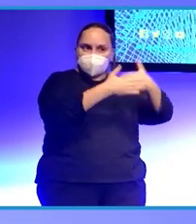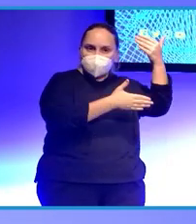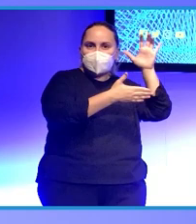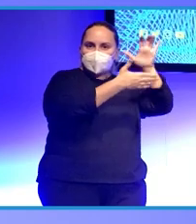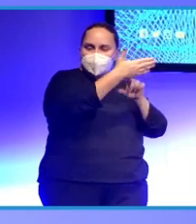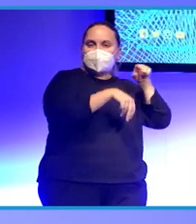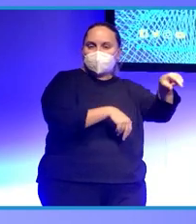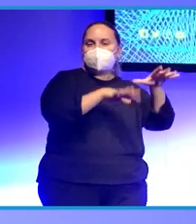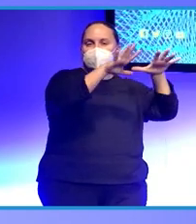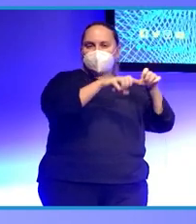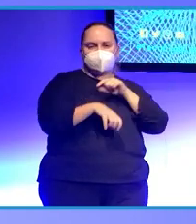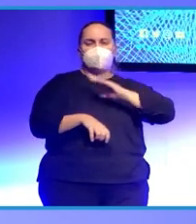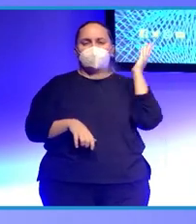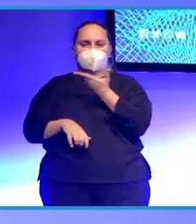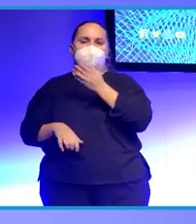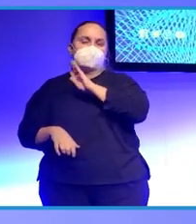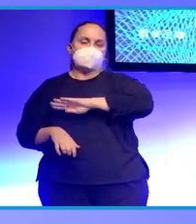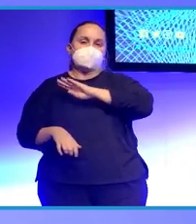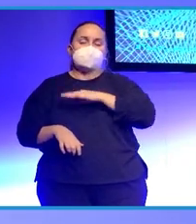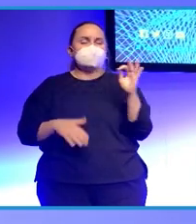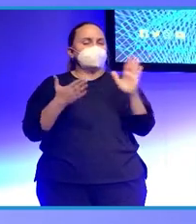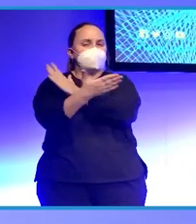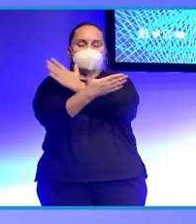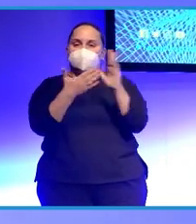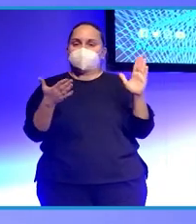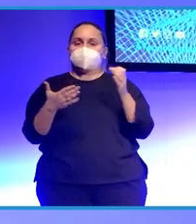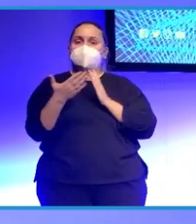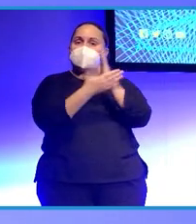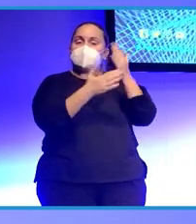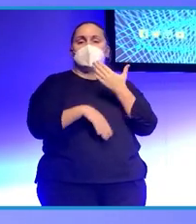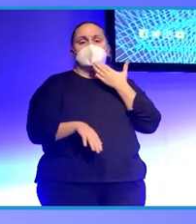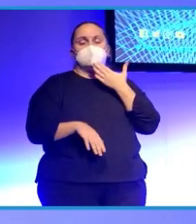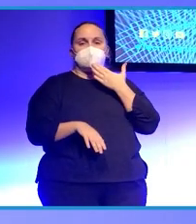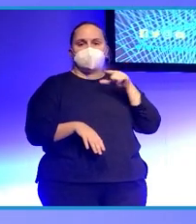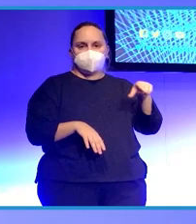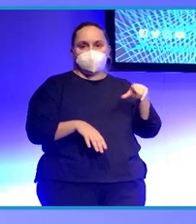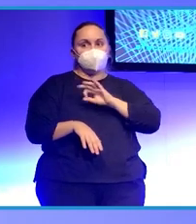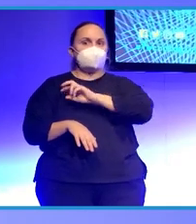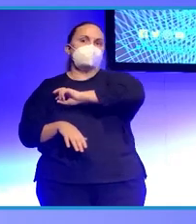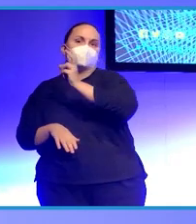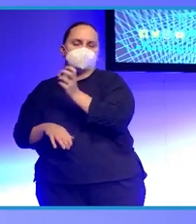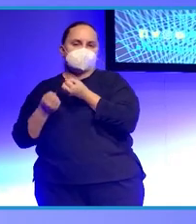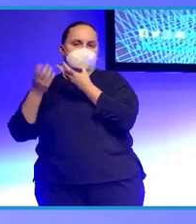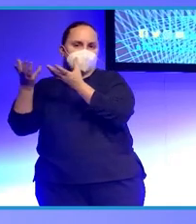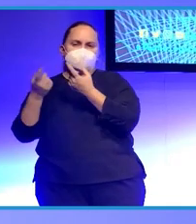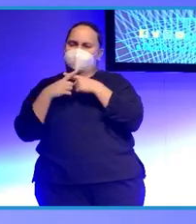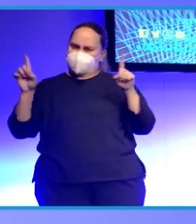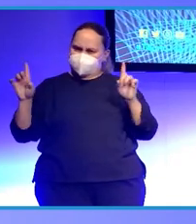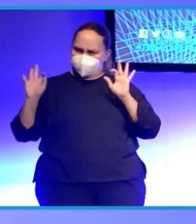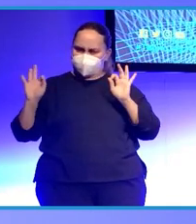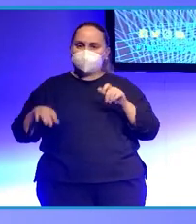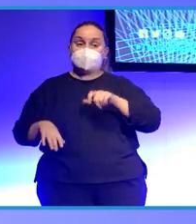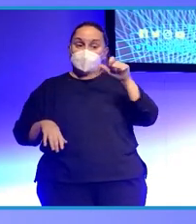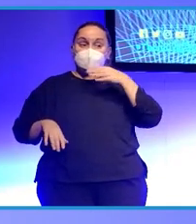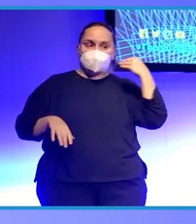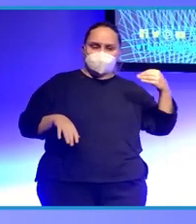seguir diferenciando lo que es mero entretenimiento que ahora los jóvenes, yo creo que los mayores tenemos que hacer un ejercicio